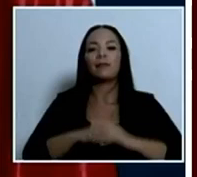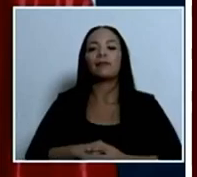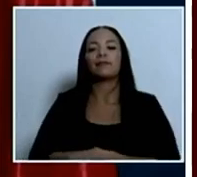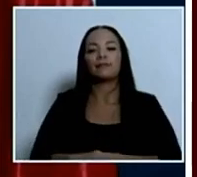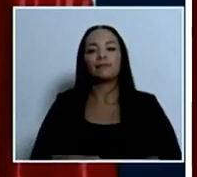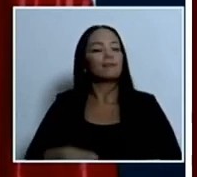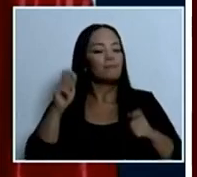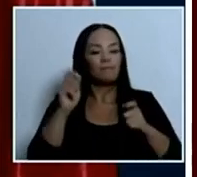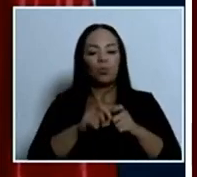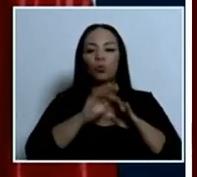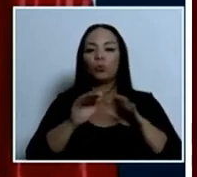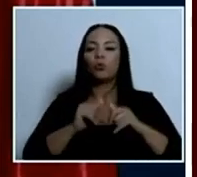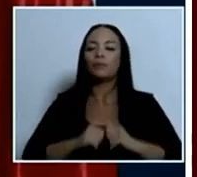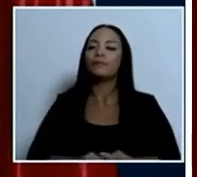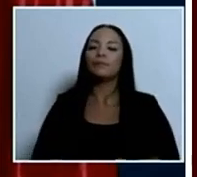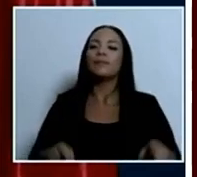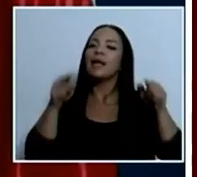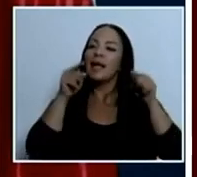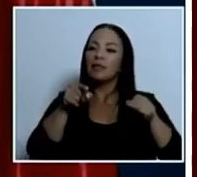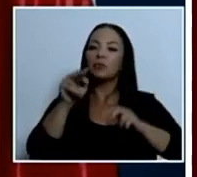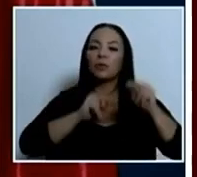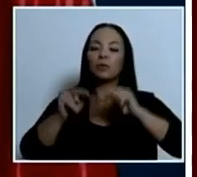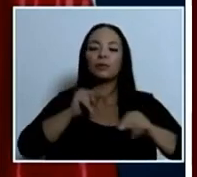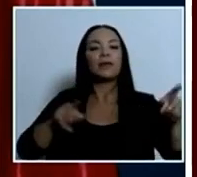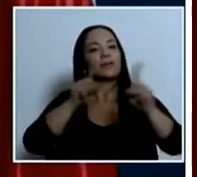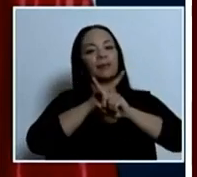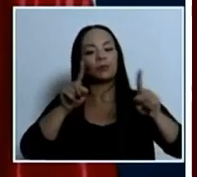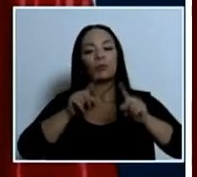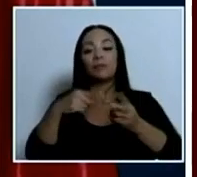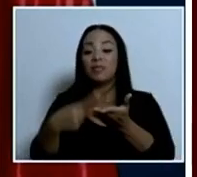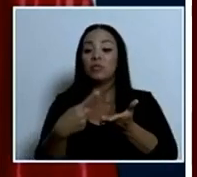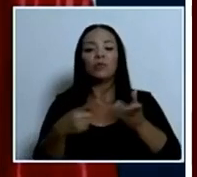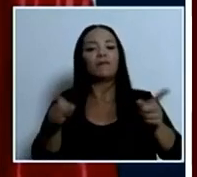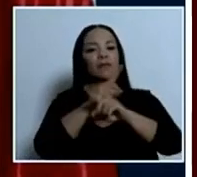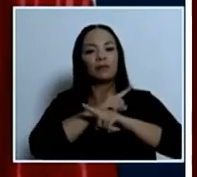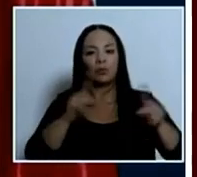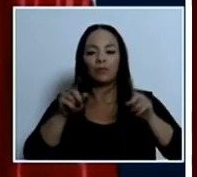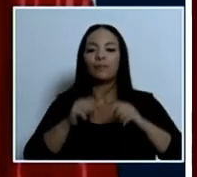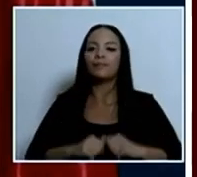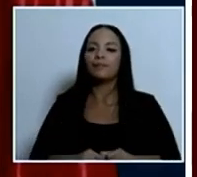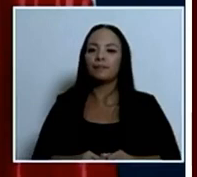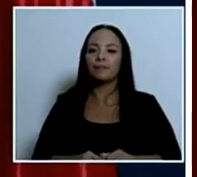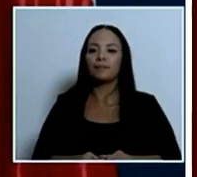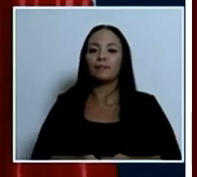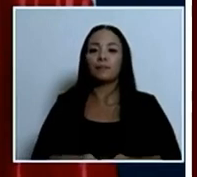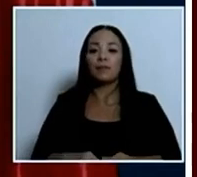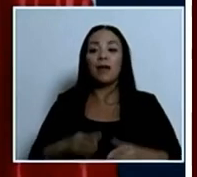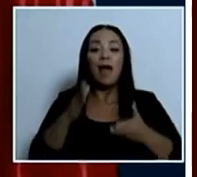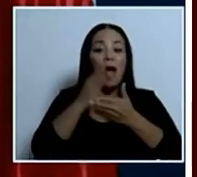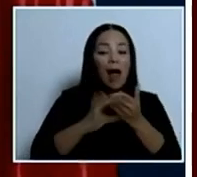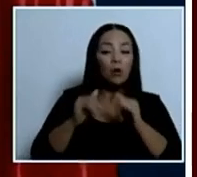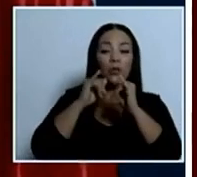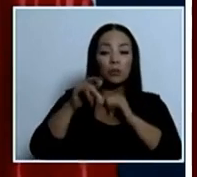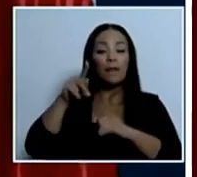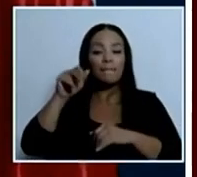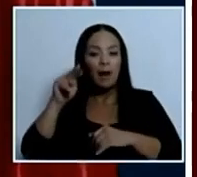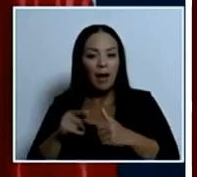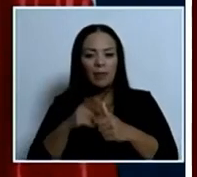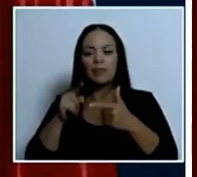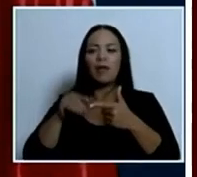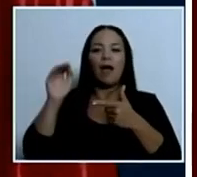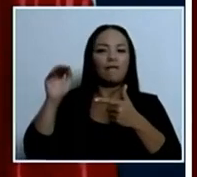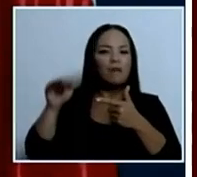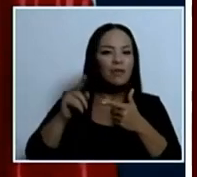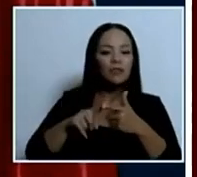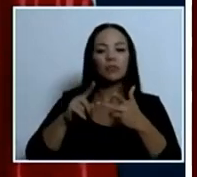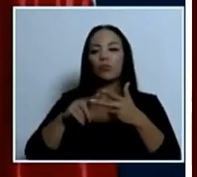punto eso no es negociable no es discutible si ahí hubo denuncias hubo llamadas hubo avisos y